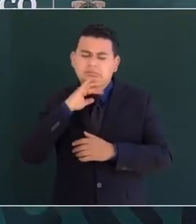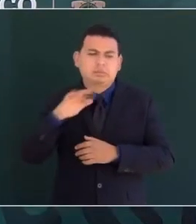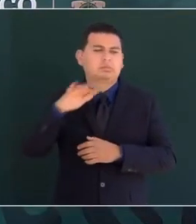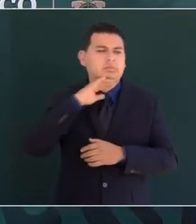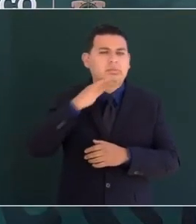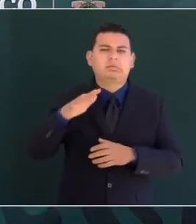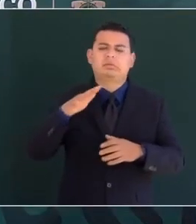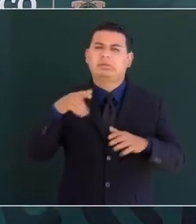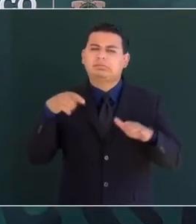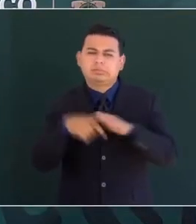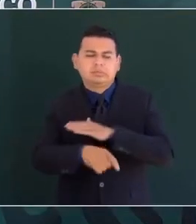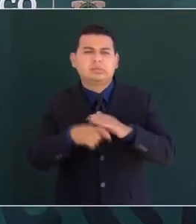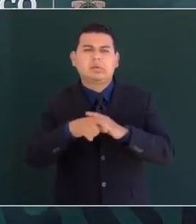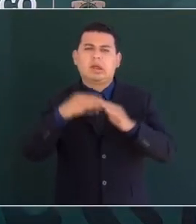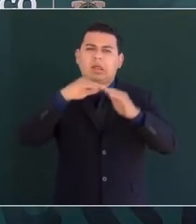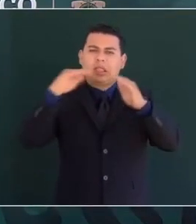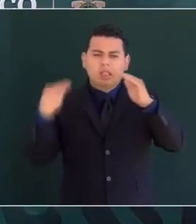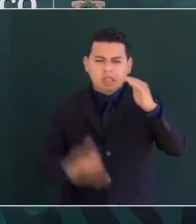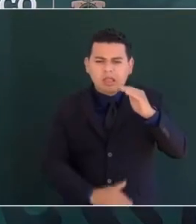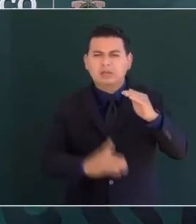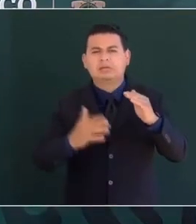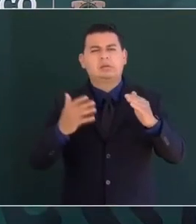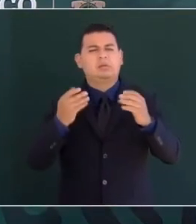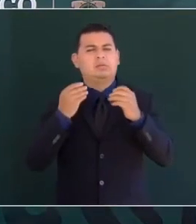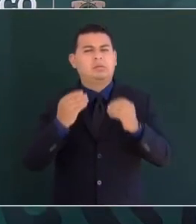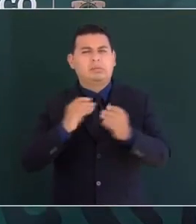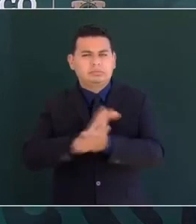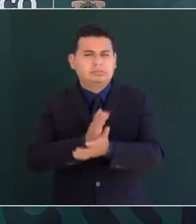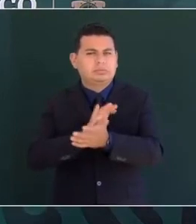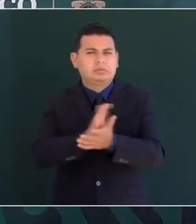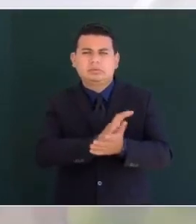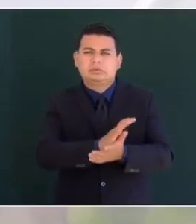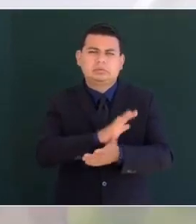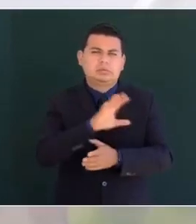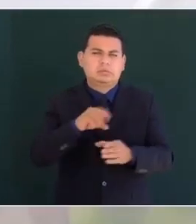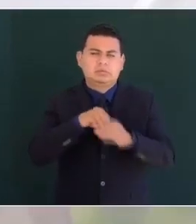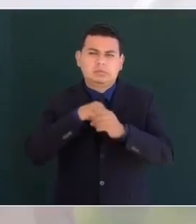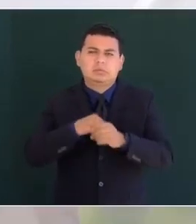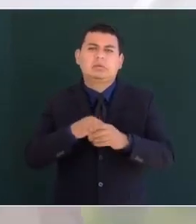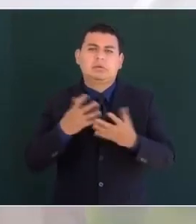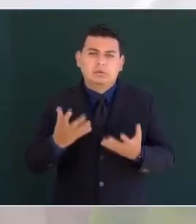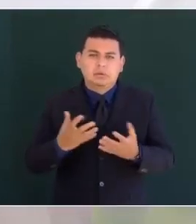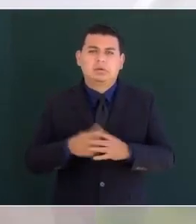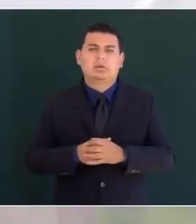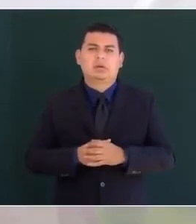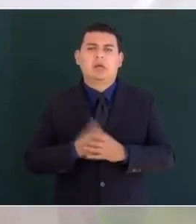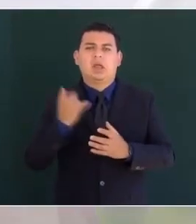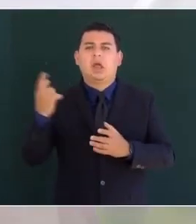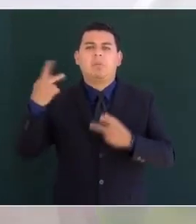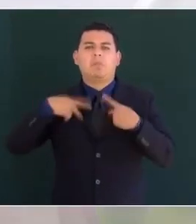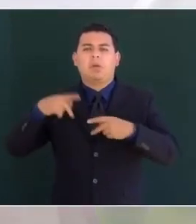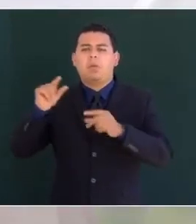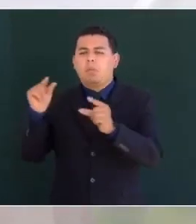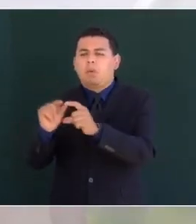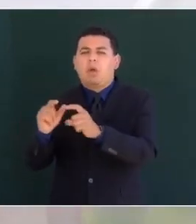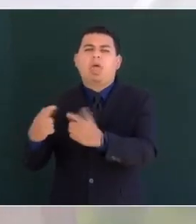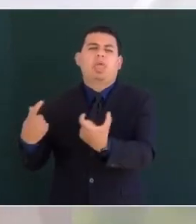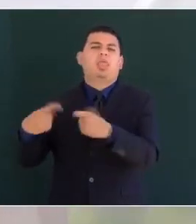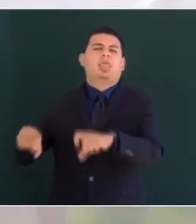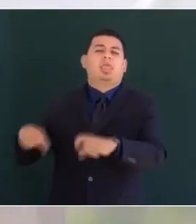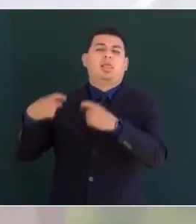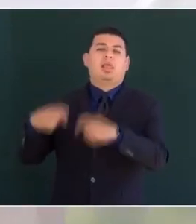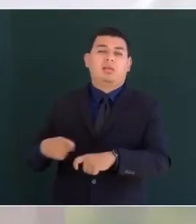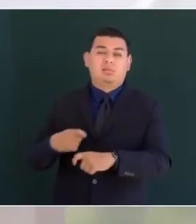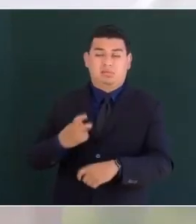desigualdad discriminación y opulencia de ahí la